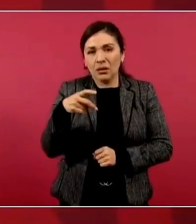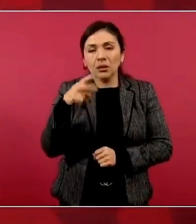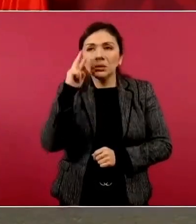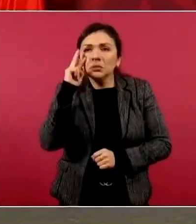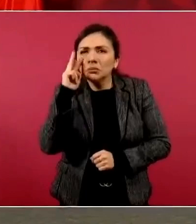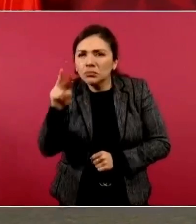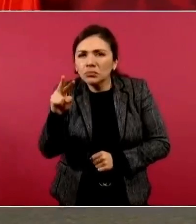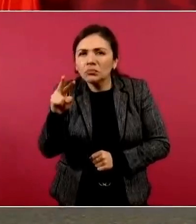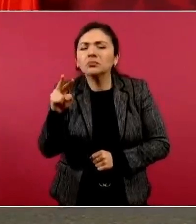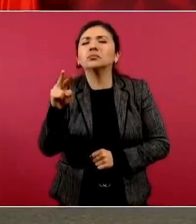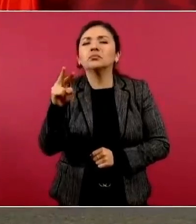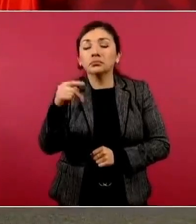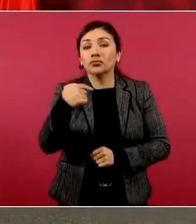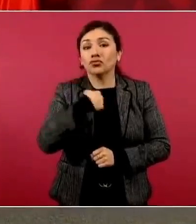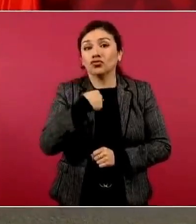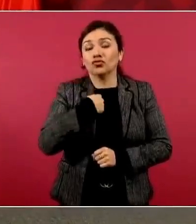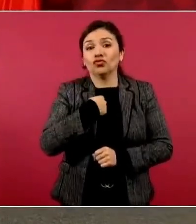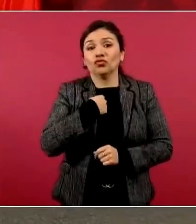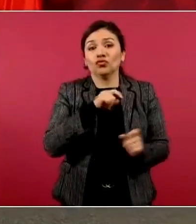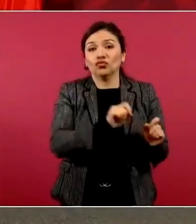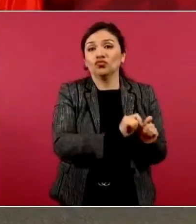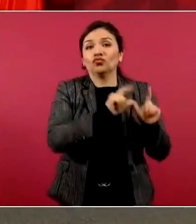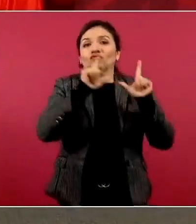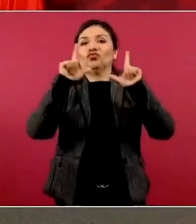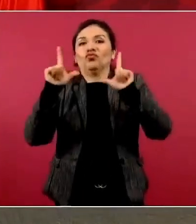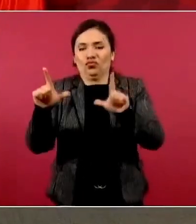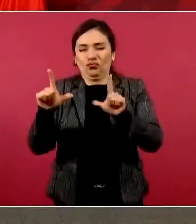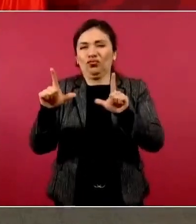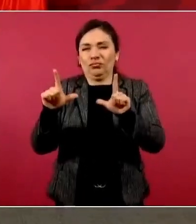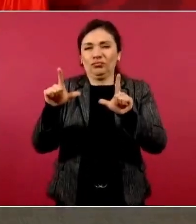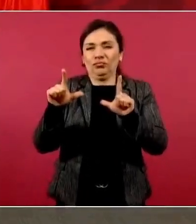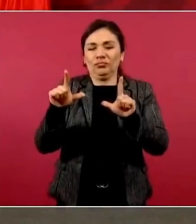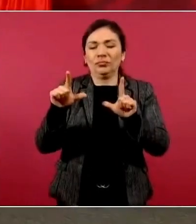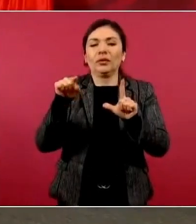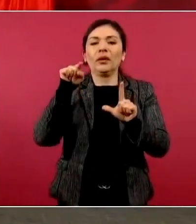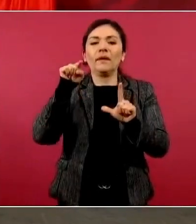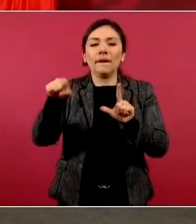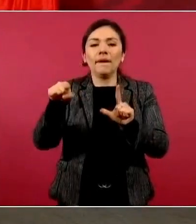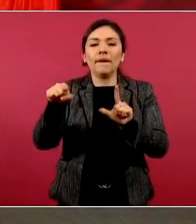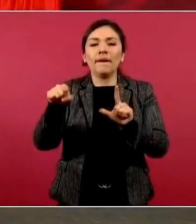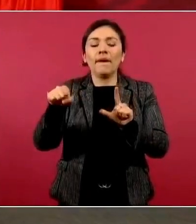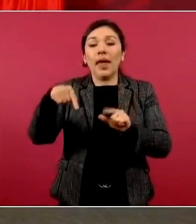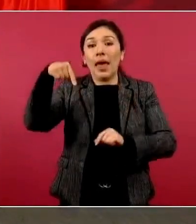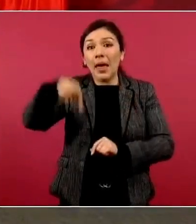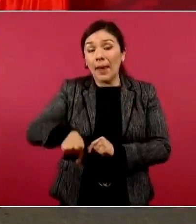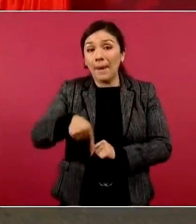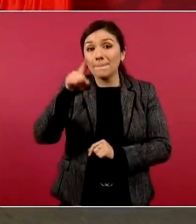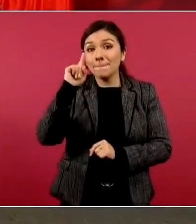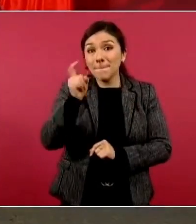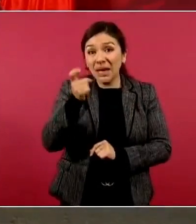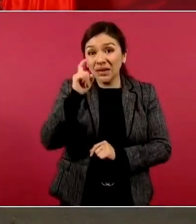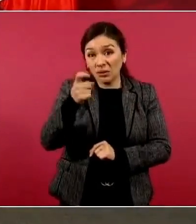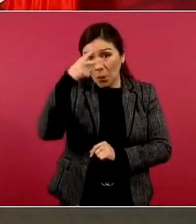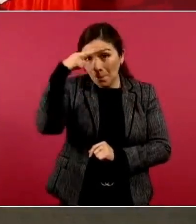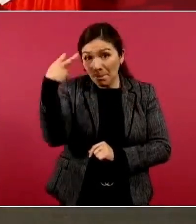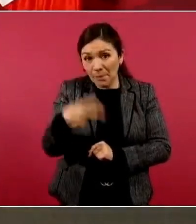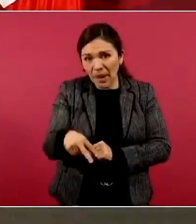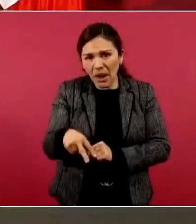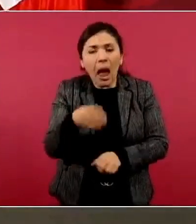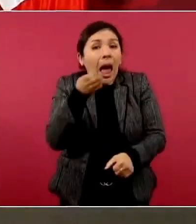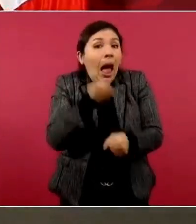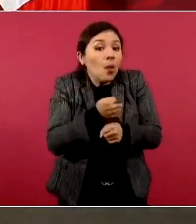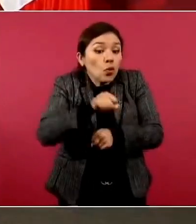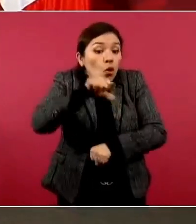un texto en donde nuestro peso, no sé cómo usted